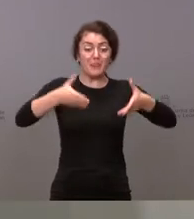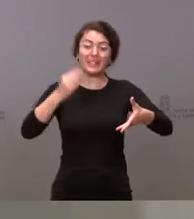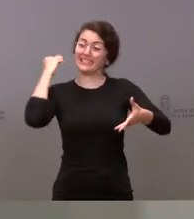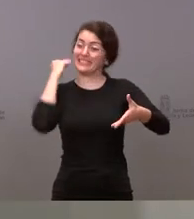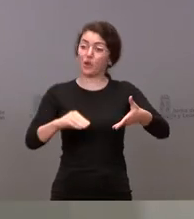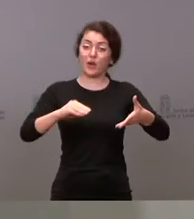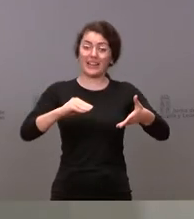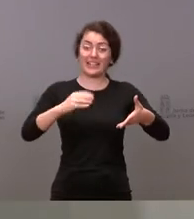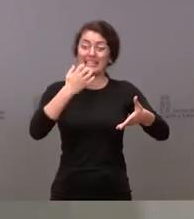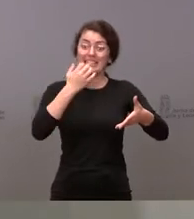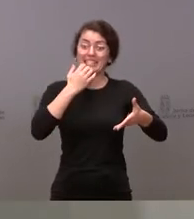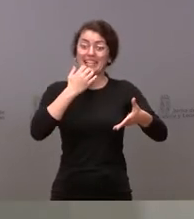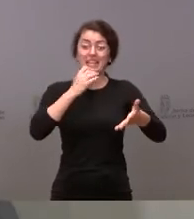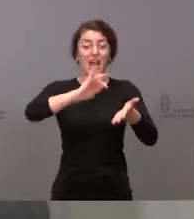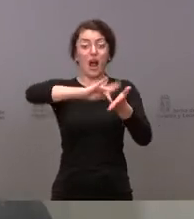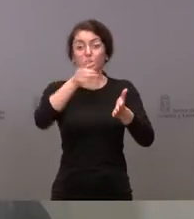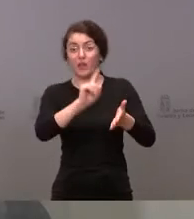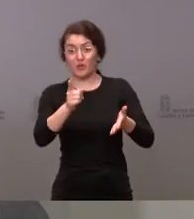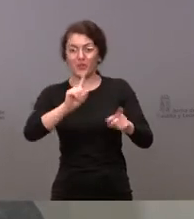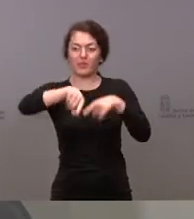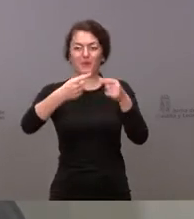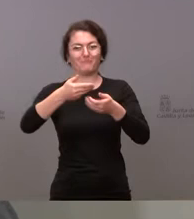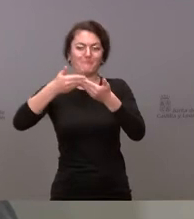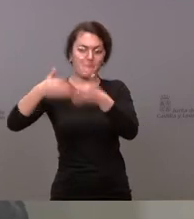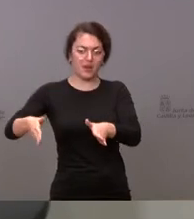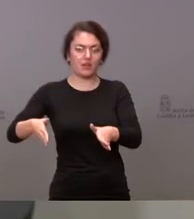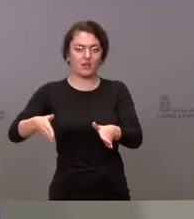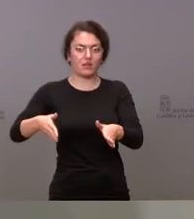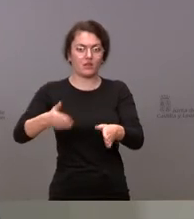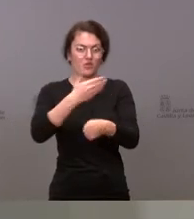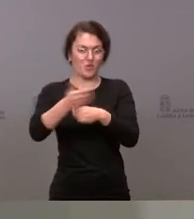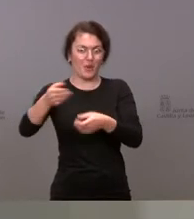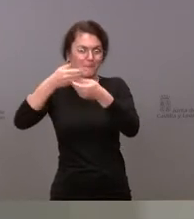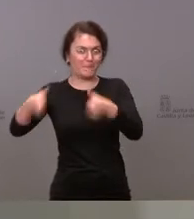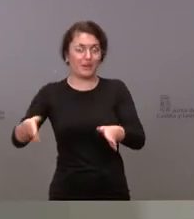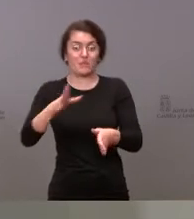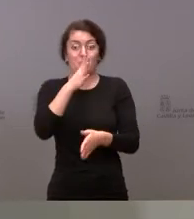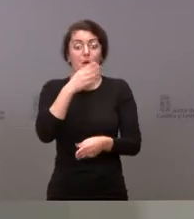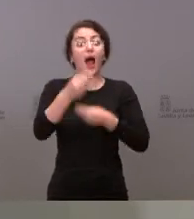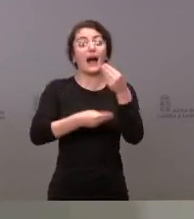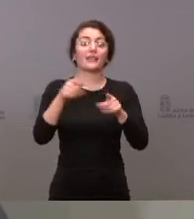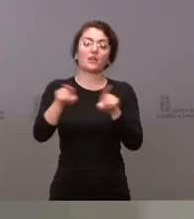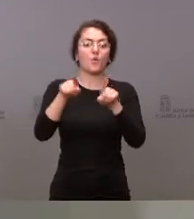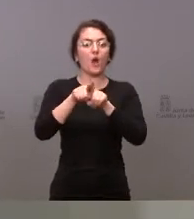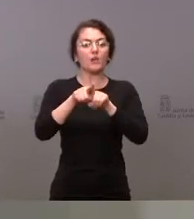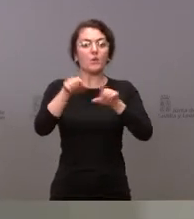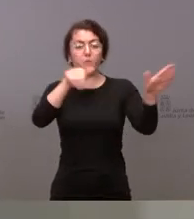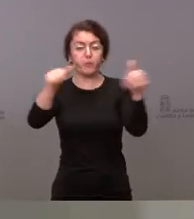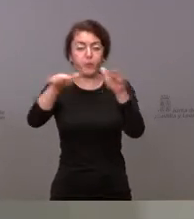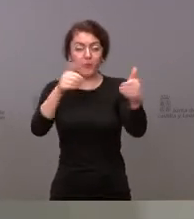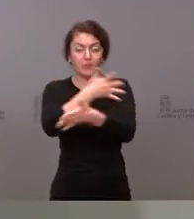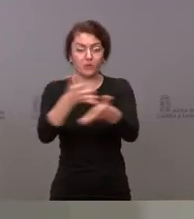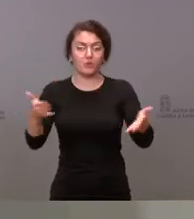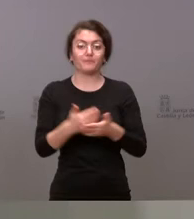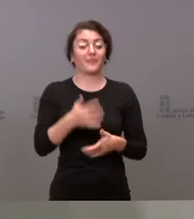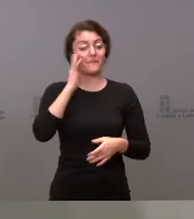gastamos se pierde. Por eso se han hecho las campañas de vacunación masiva. Es verdad que nuestra población